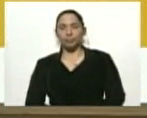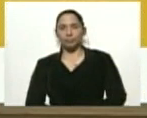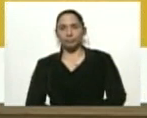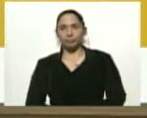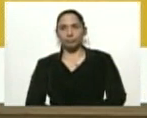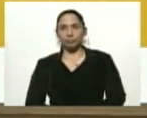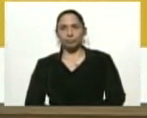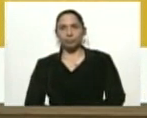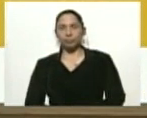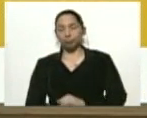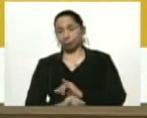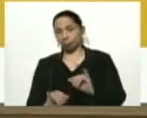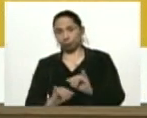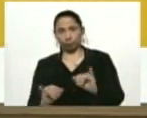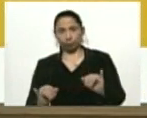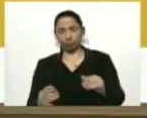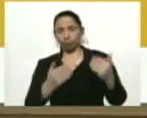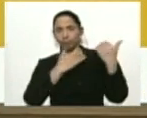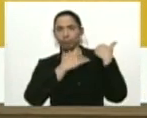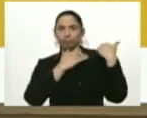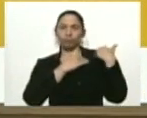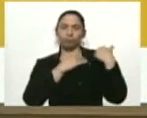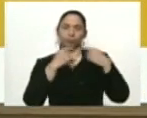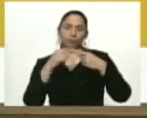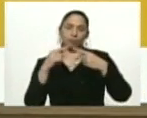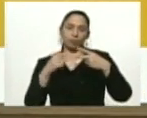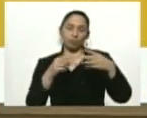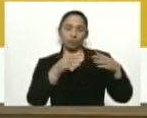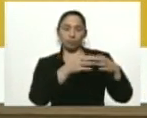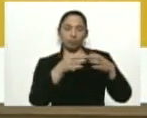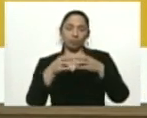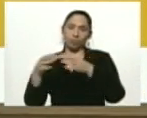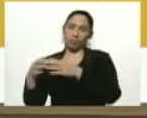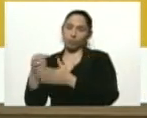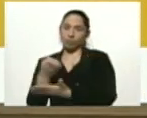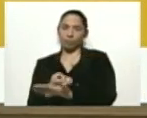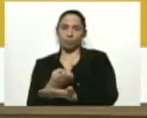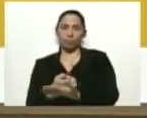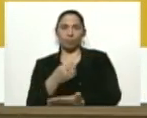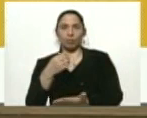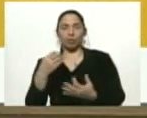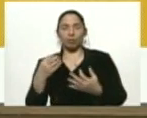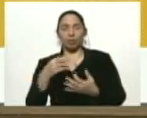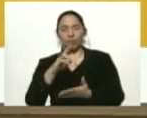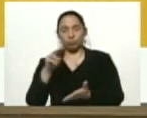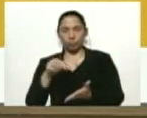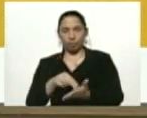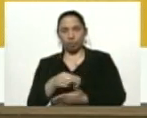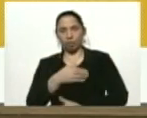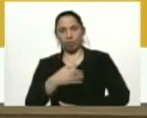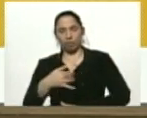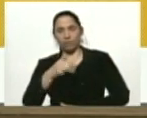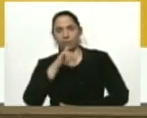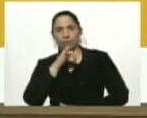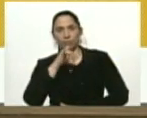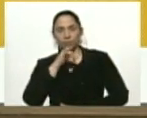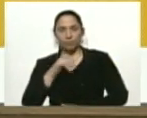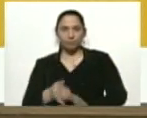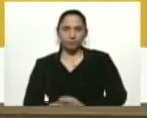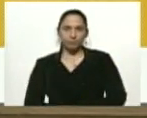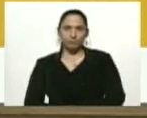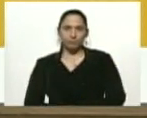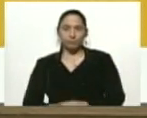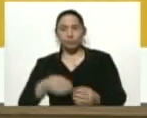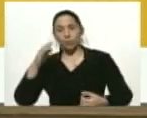están representando a distintos sectores de la economía nacional, quería reportar los